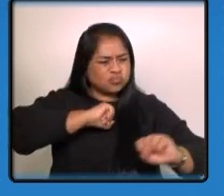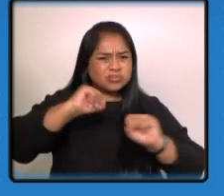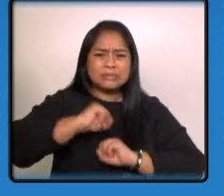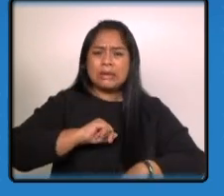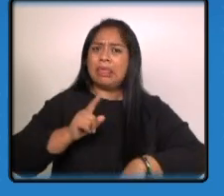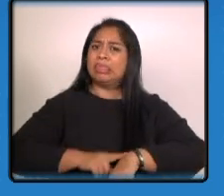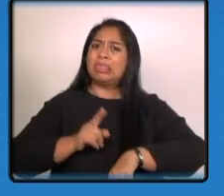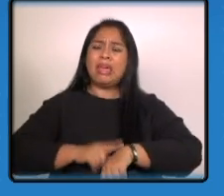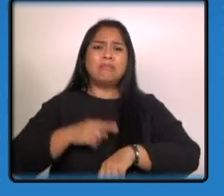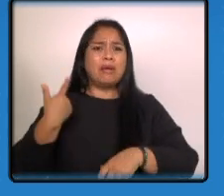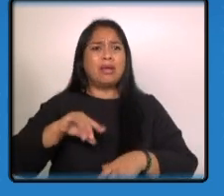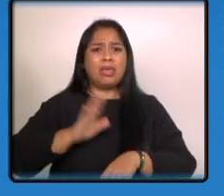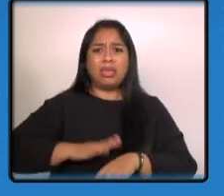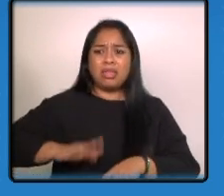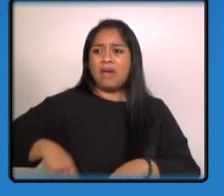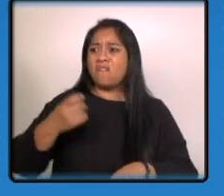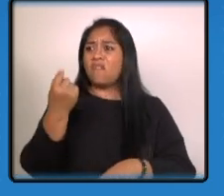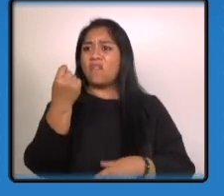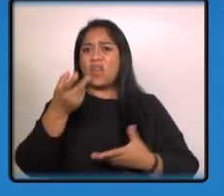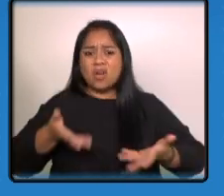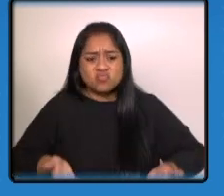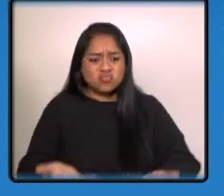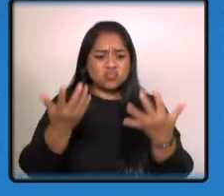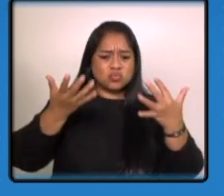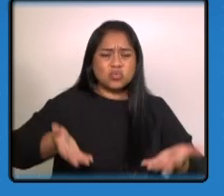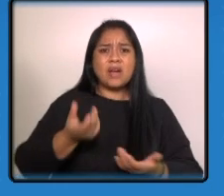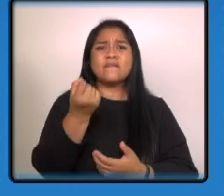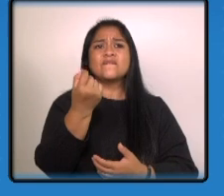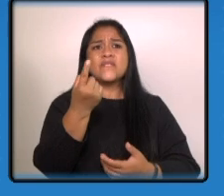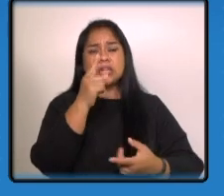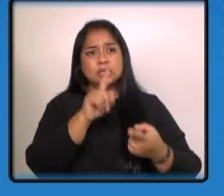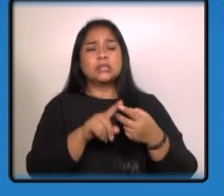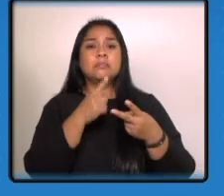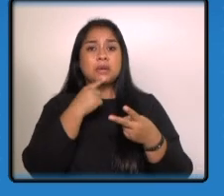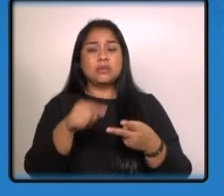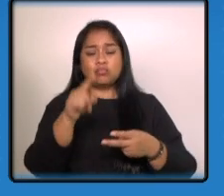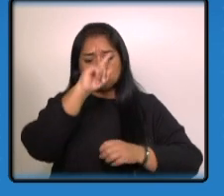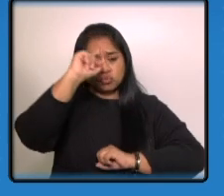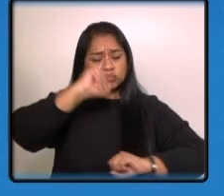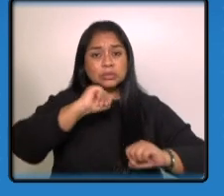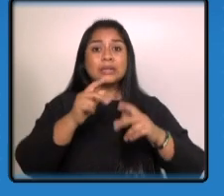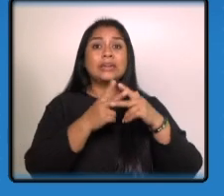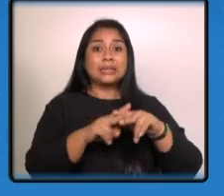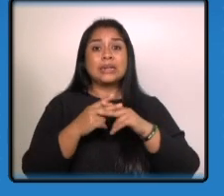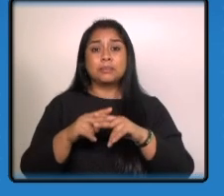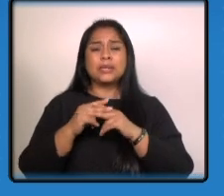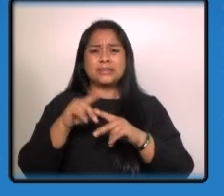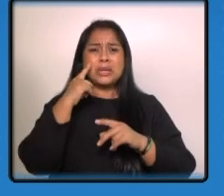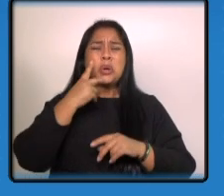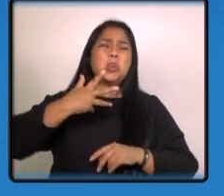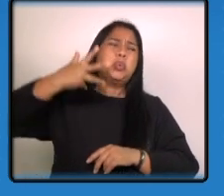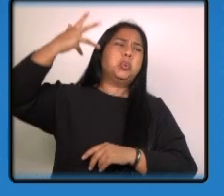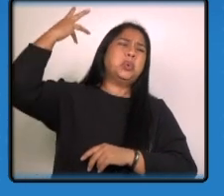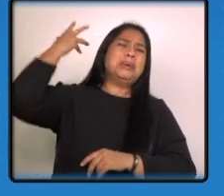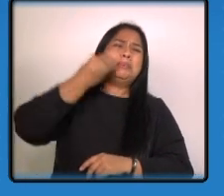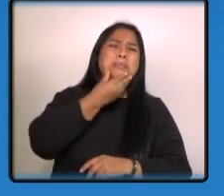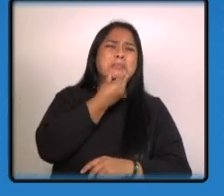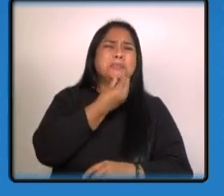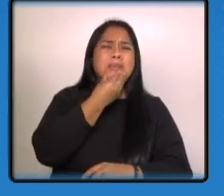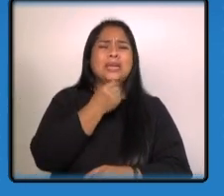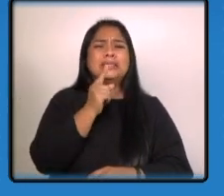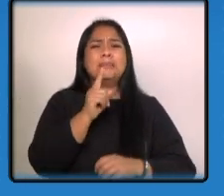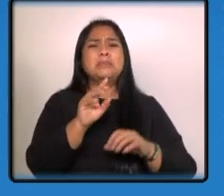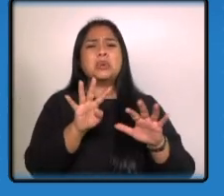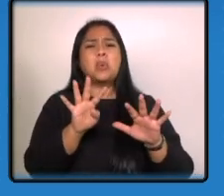contrarreloj la falta de maquinaria adecuada agrava el problema pues las herramientas disponibles datan de los años 80 y no